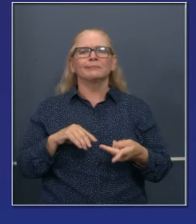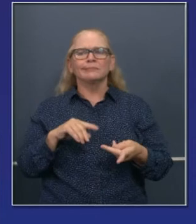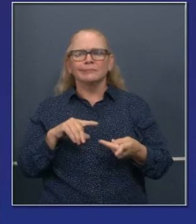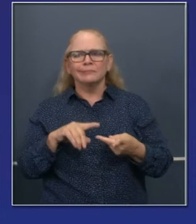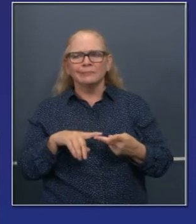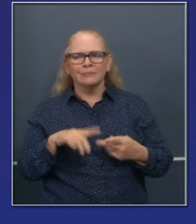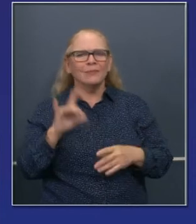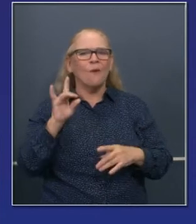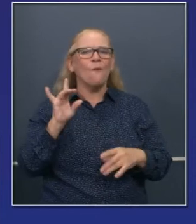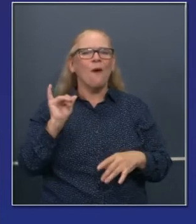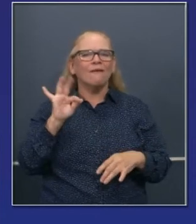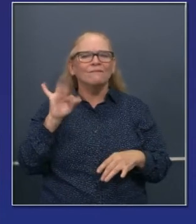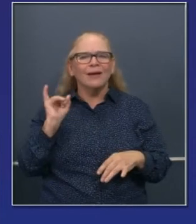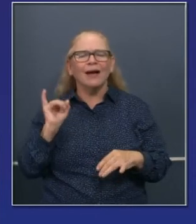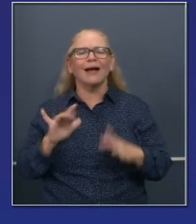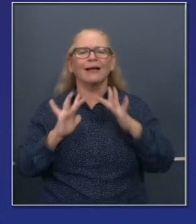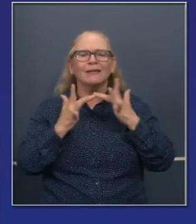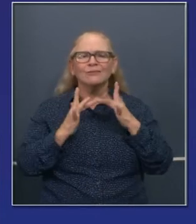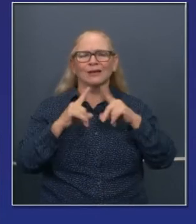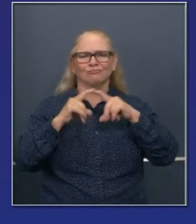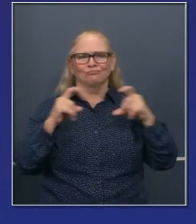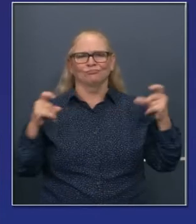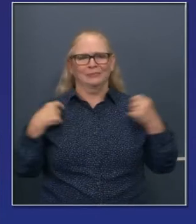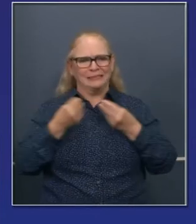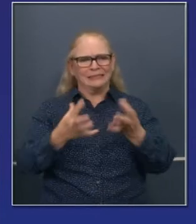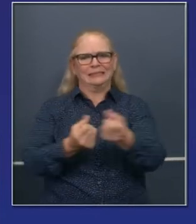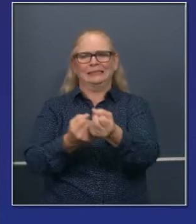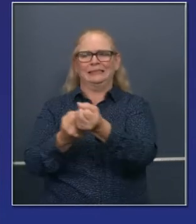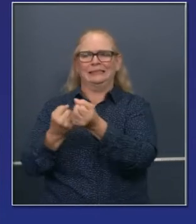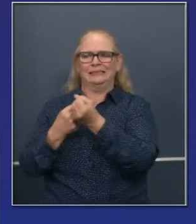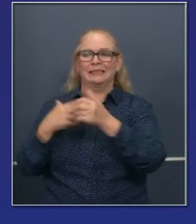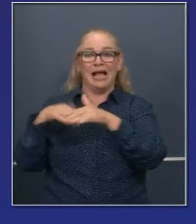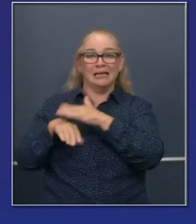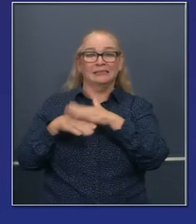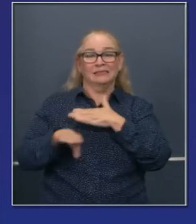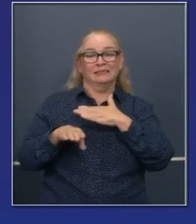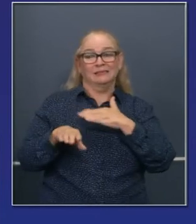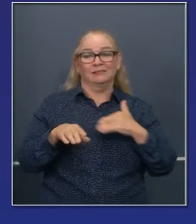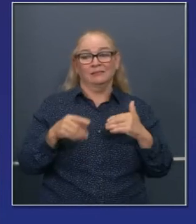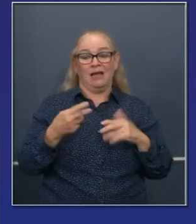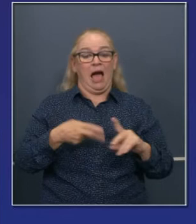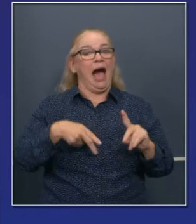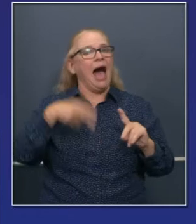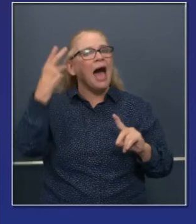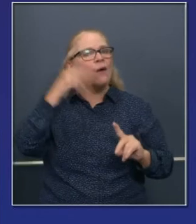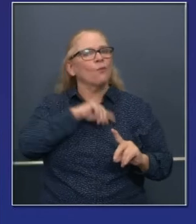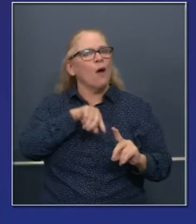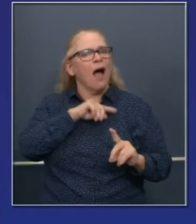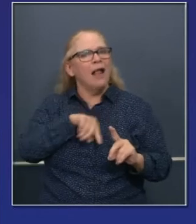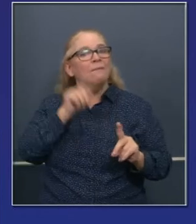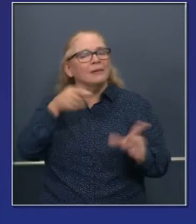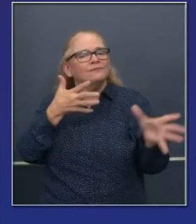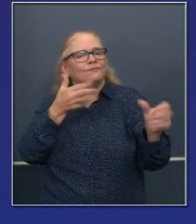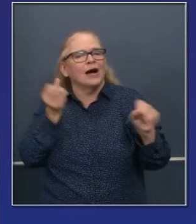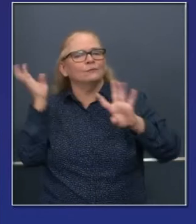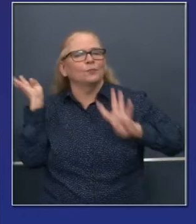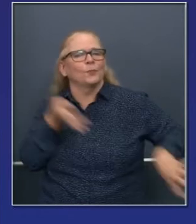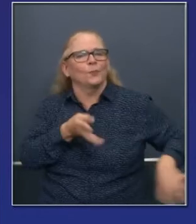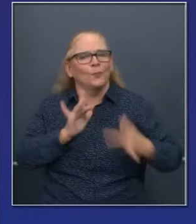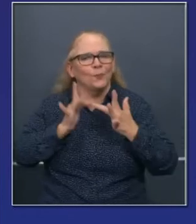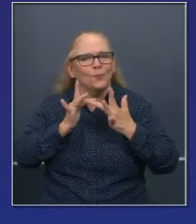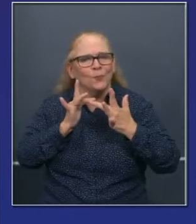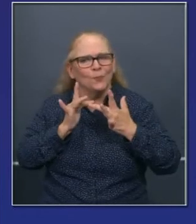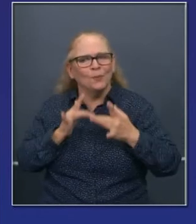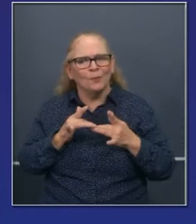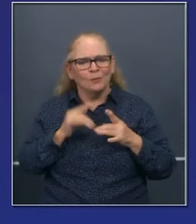Internet de banda ancha, eso es fundamental. No solamente acceso a la banda ancha, sino también acceso de alta velocidad y alta calidad.